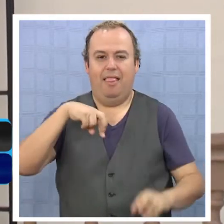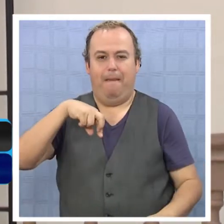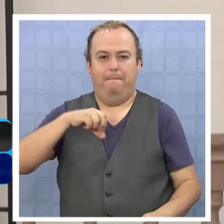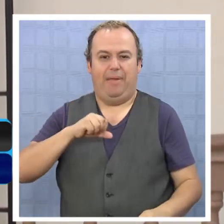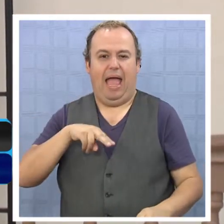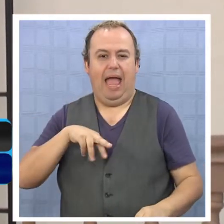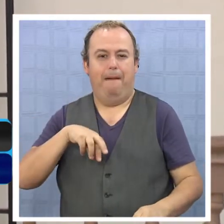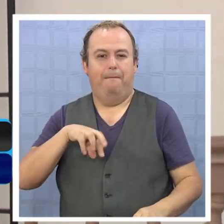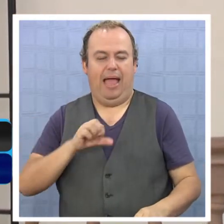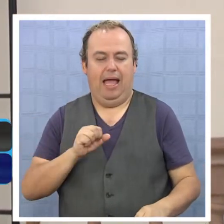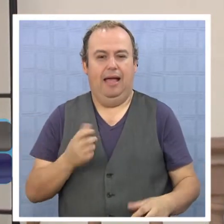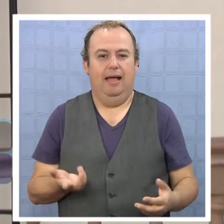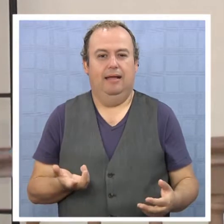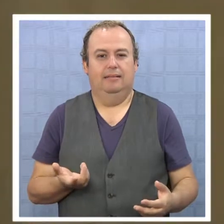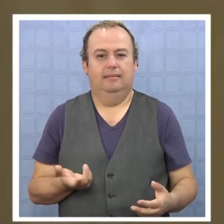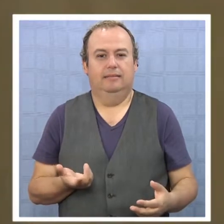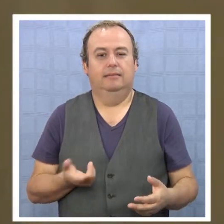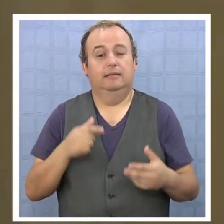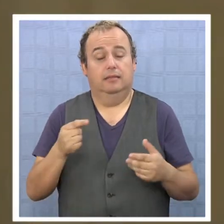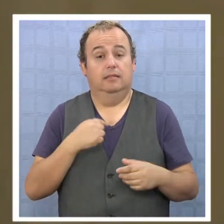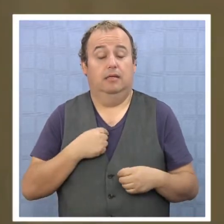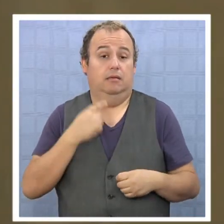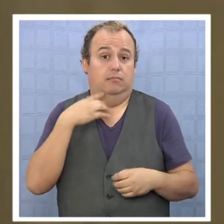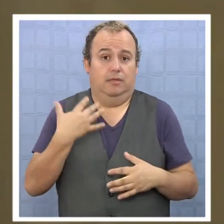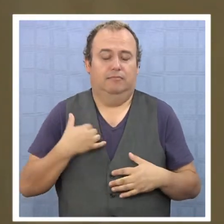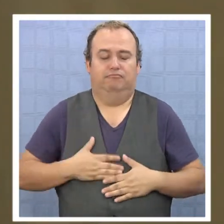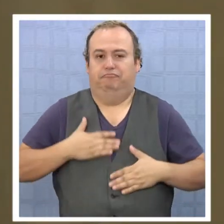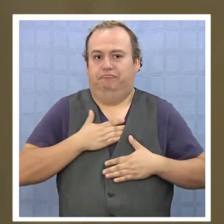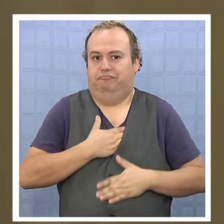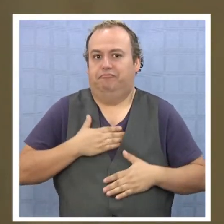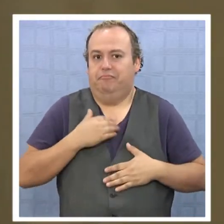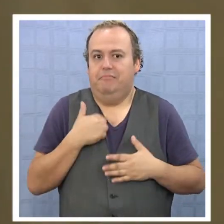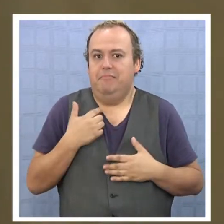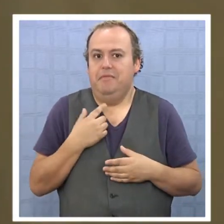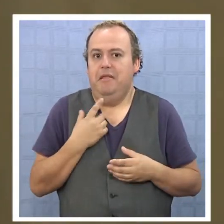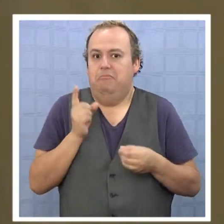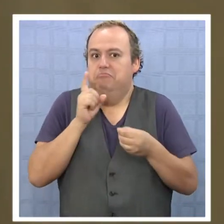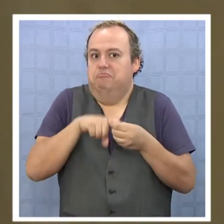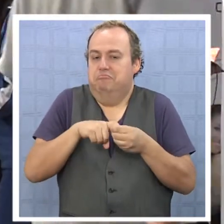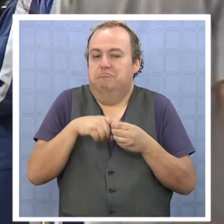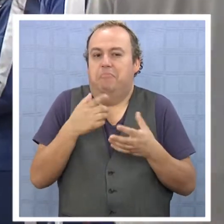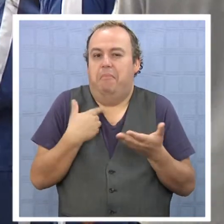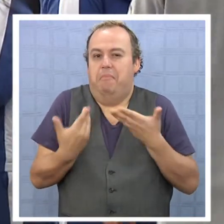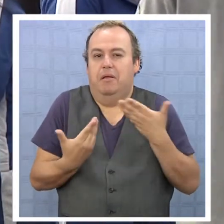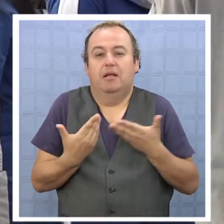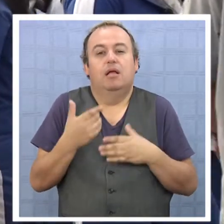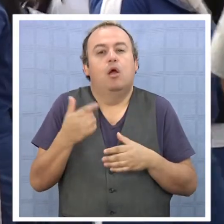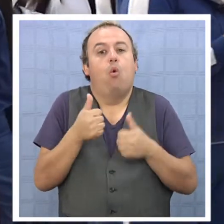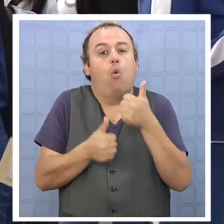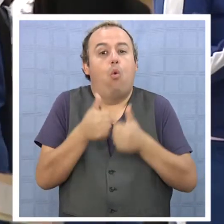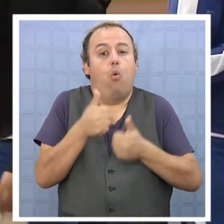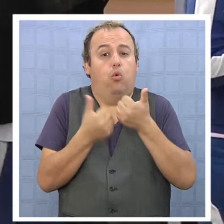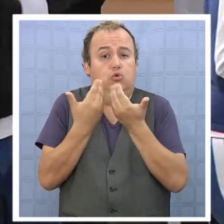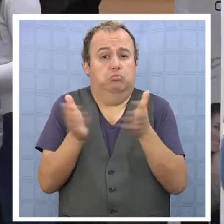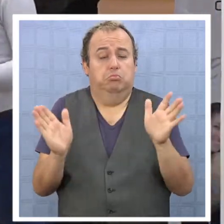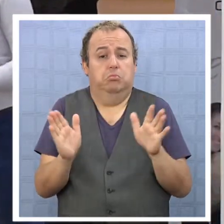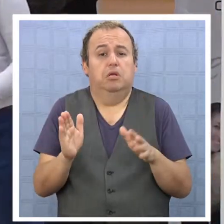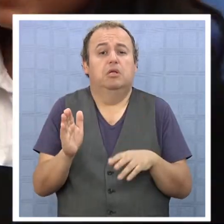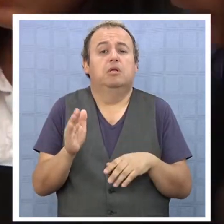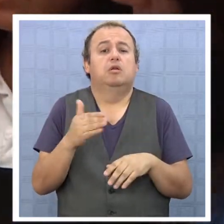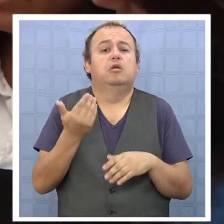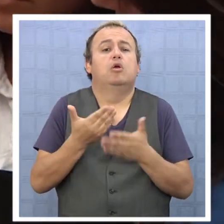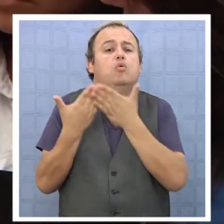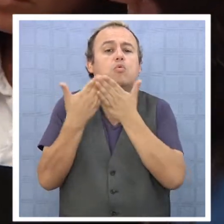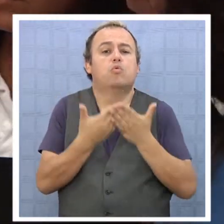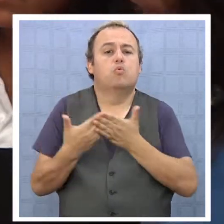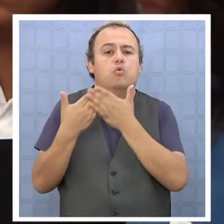para nosotros es muy grato poder estar participando en esto. El concurso es abierto a los escolares